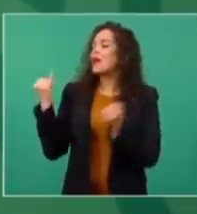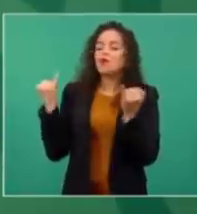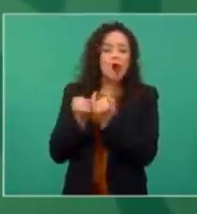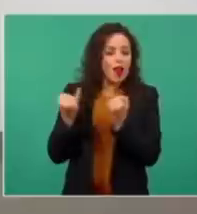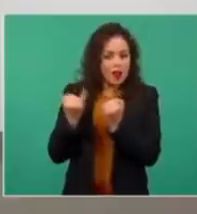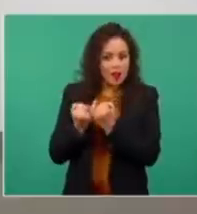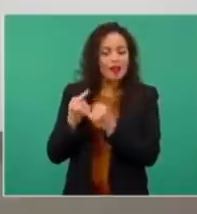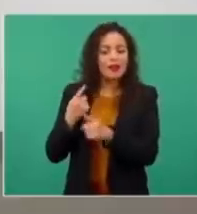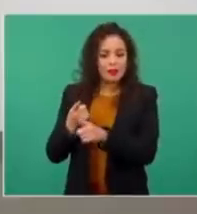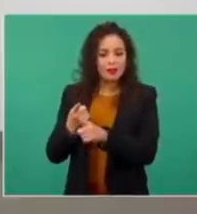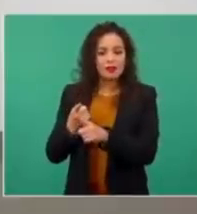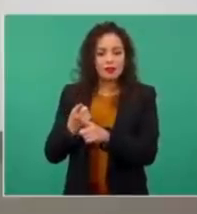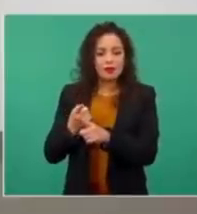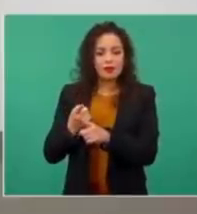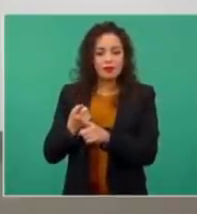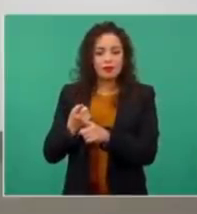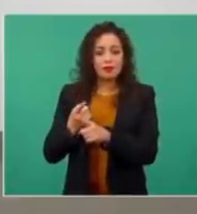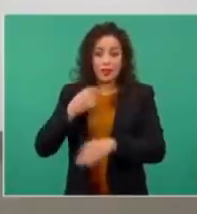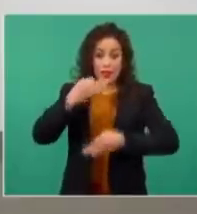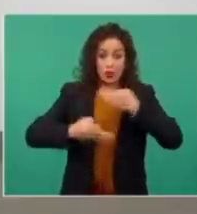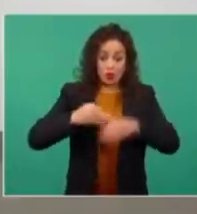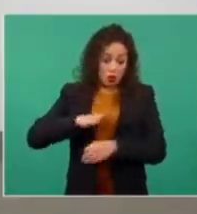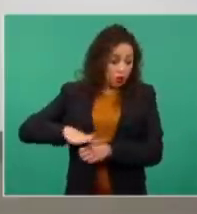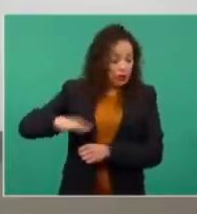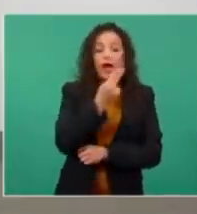Y lo teníamos que nombrar entre todos.